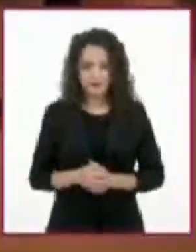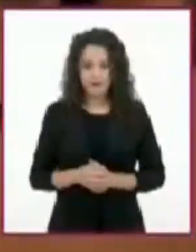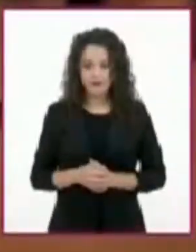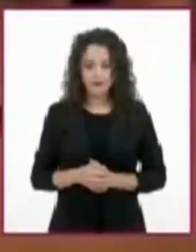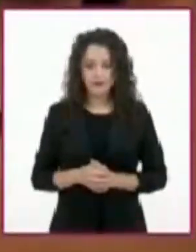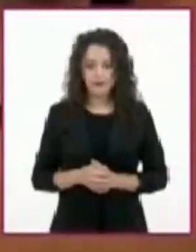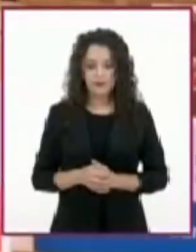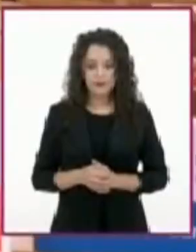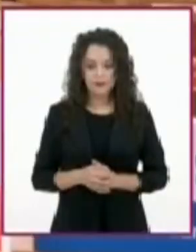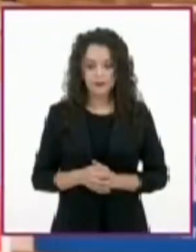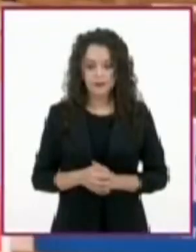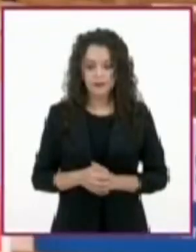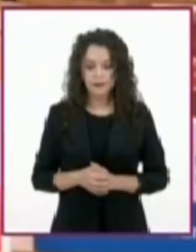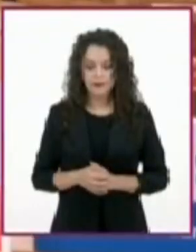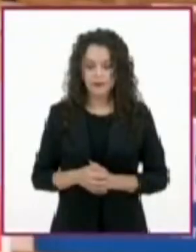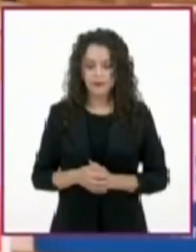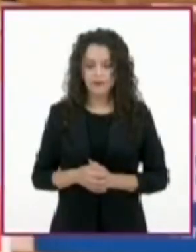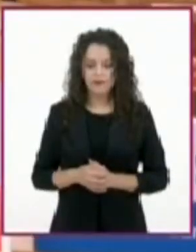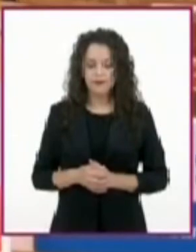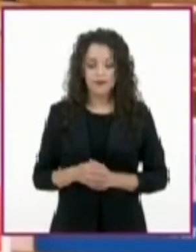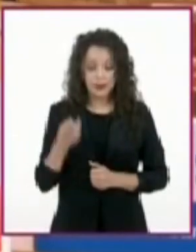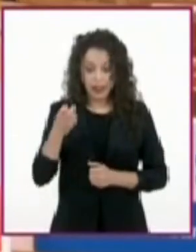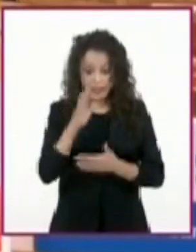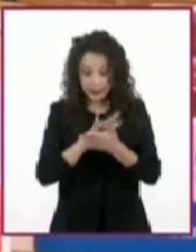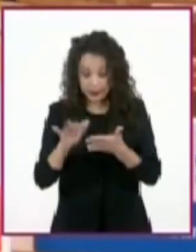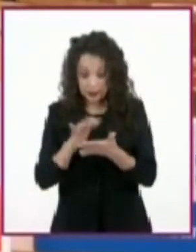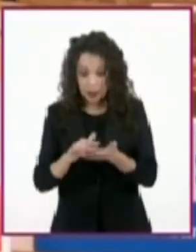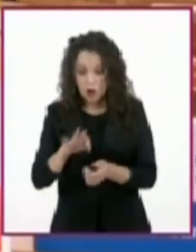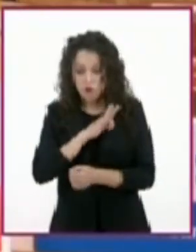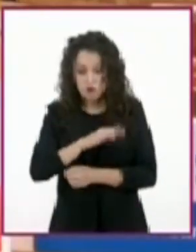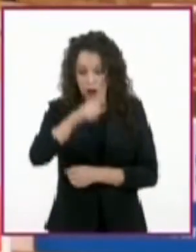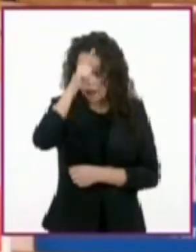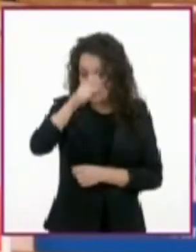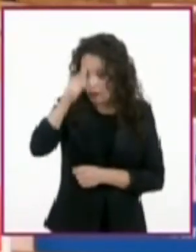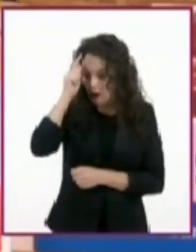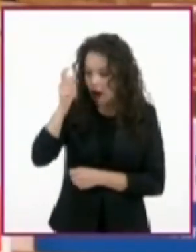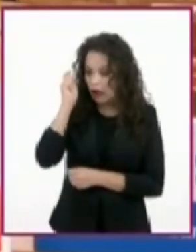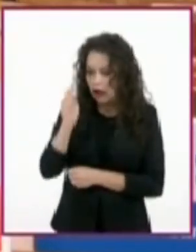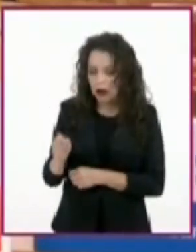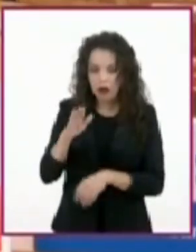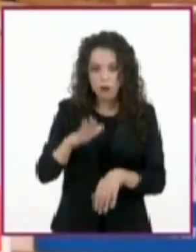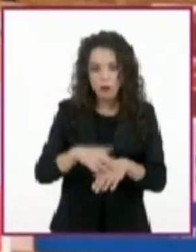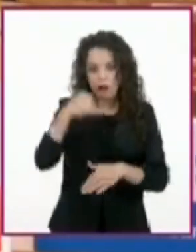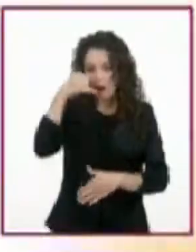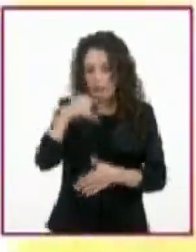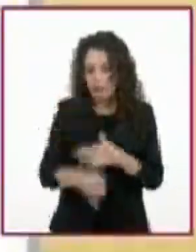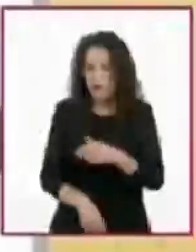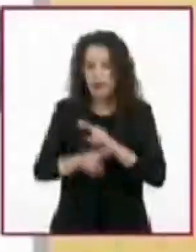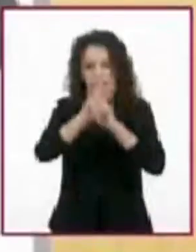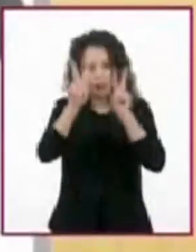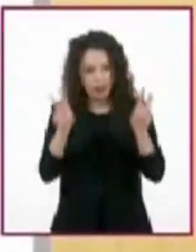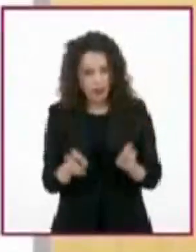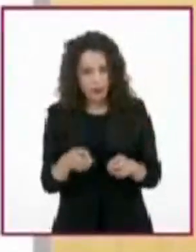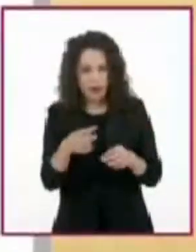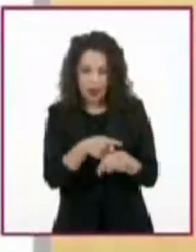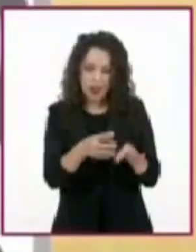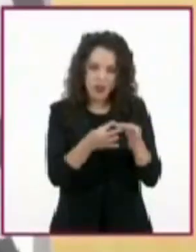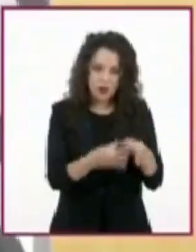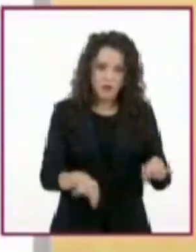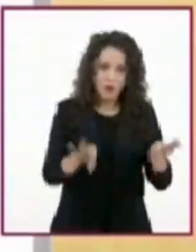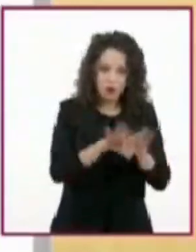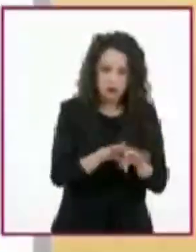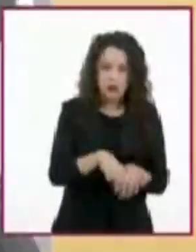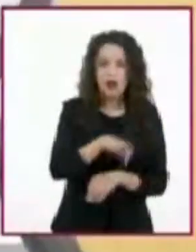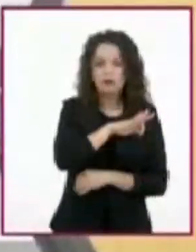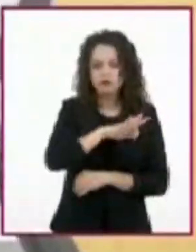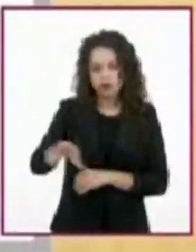En nuestra lectura, podemos identificar detalles o aspectos derivados del tema principal, que amplíen, demuestren o